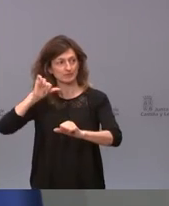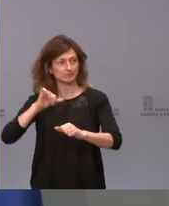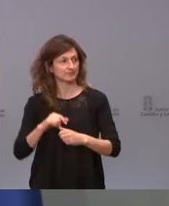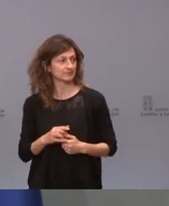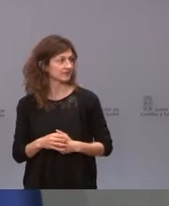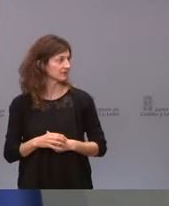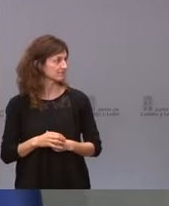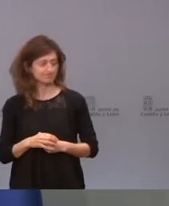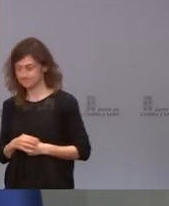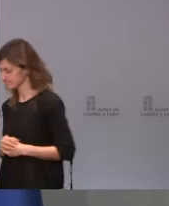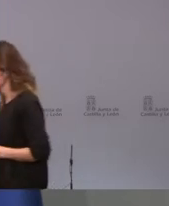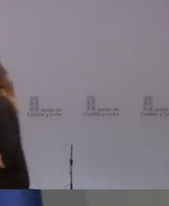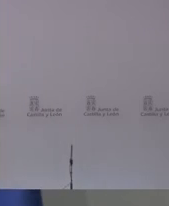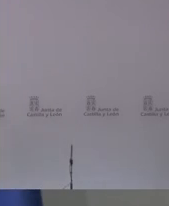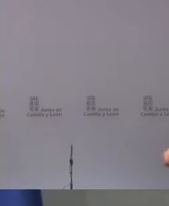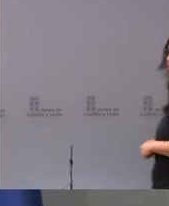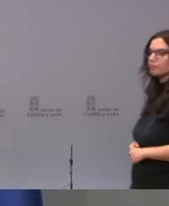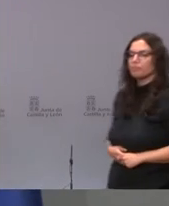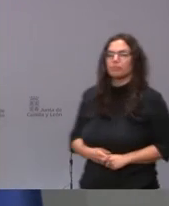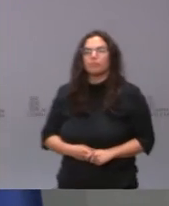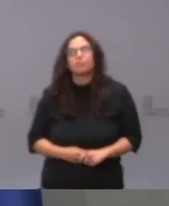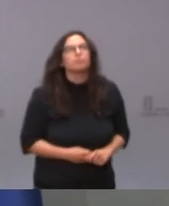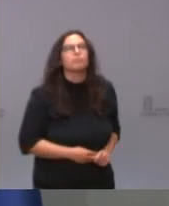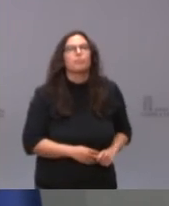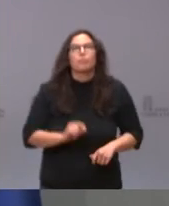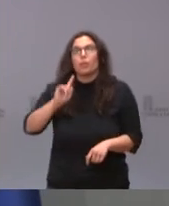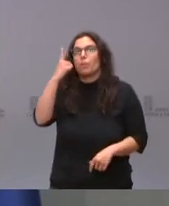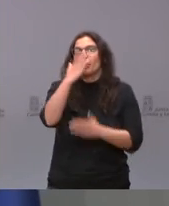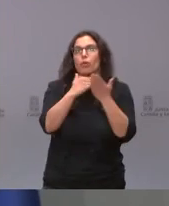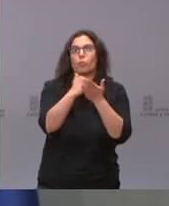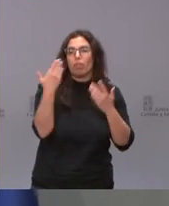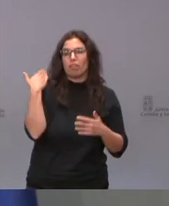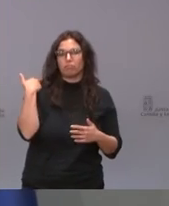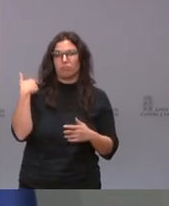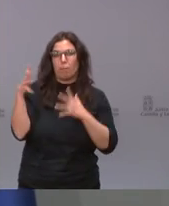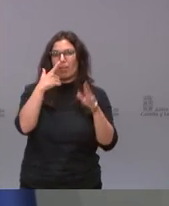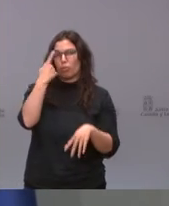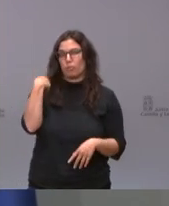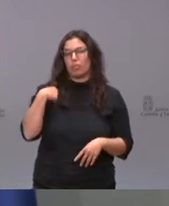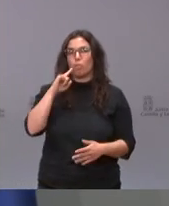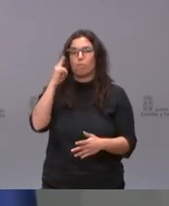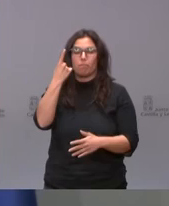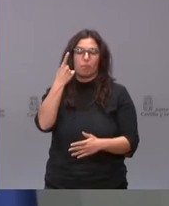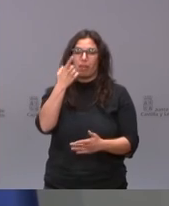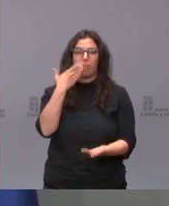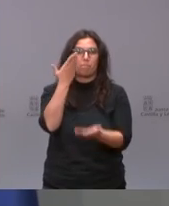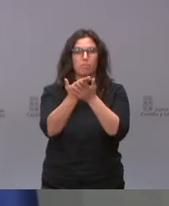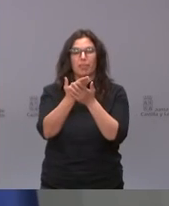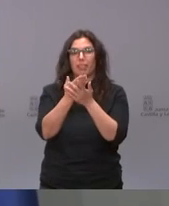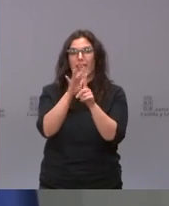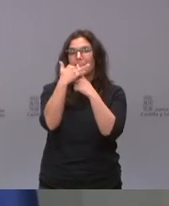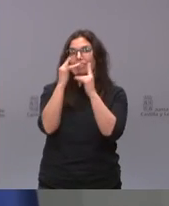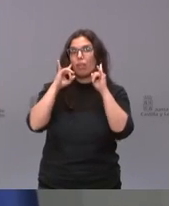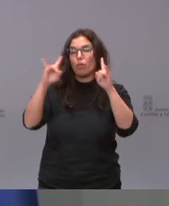alarma la primera comunidad que salió a pedir el estado de alarma fue esta junta de Castilla y León fueron